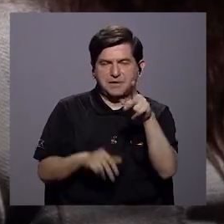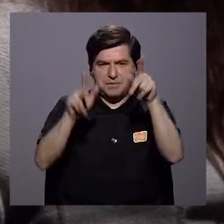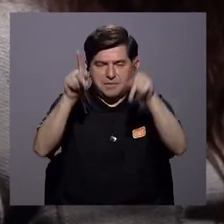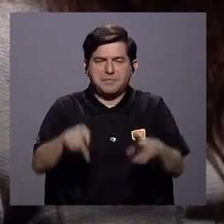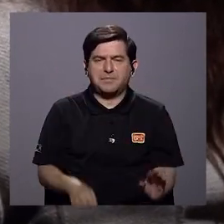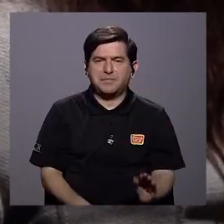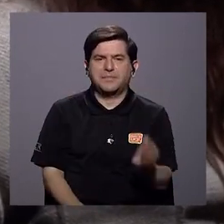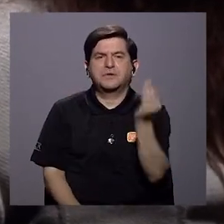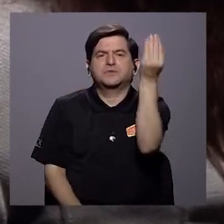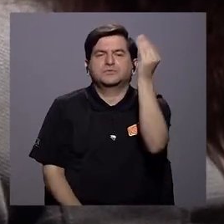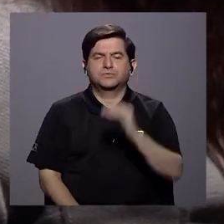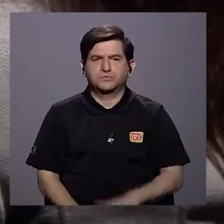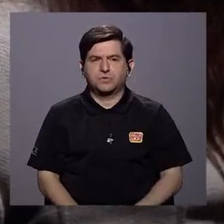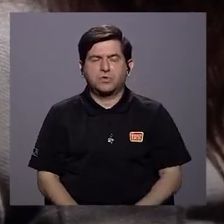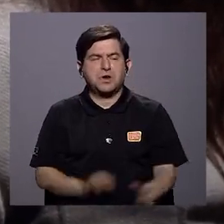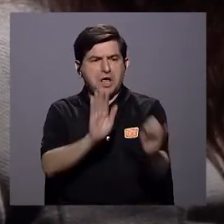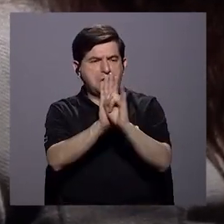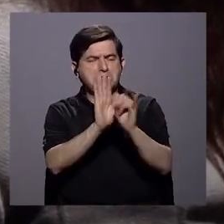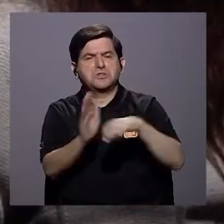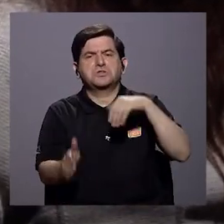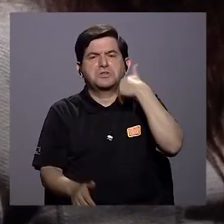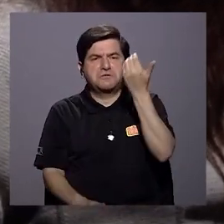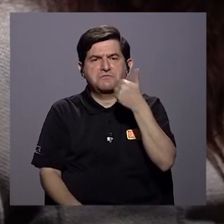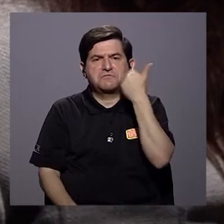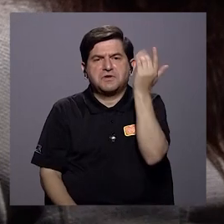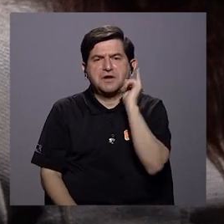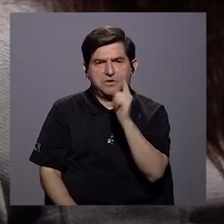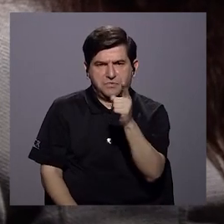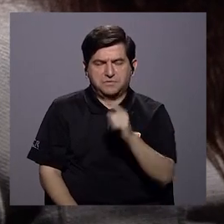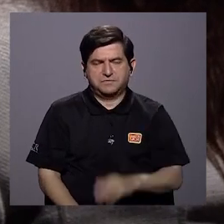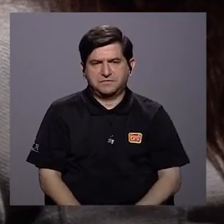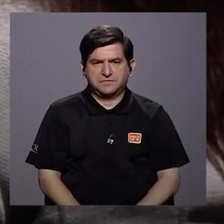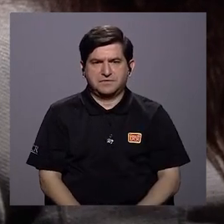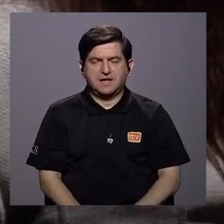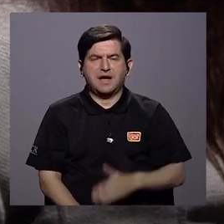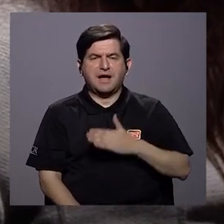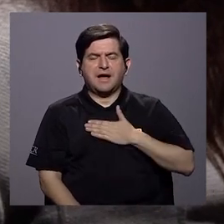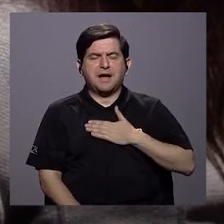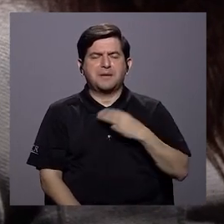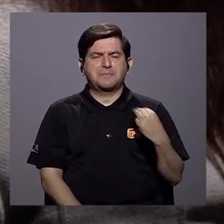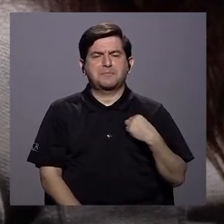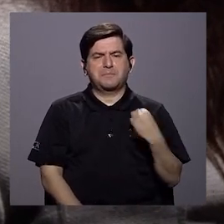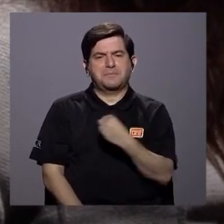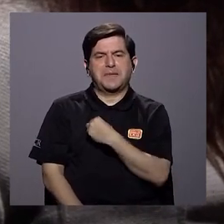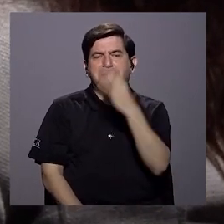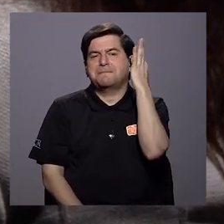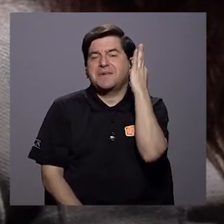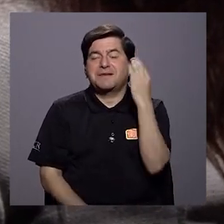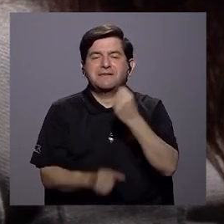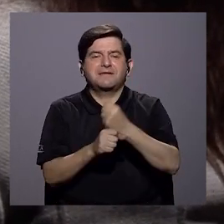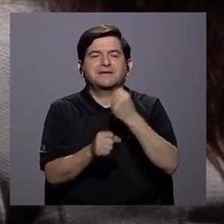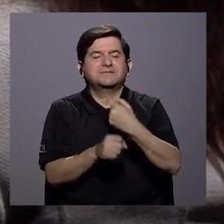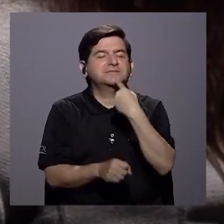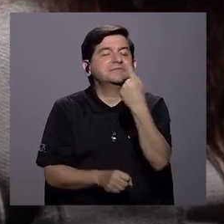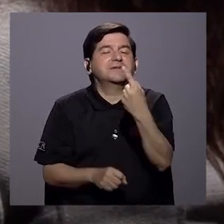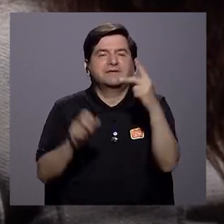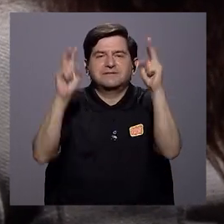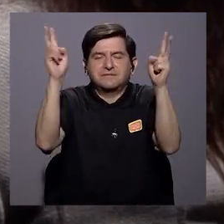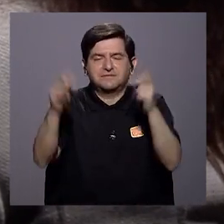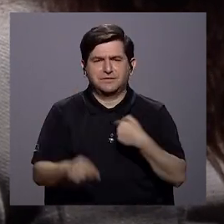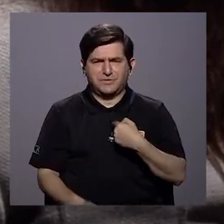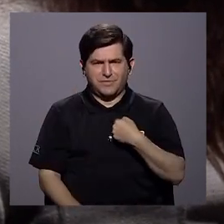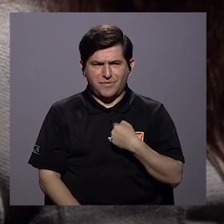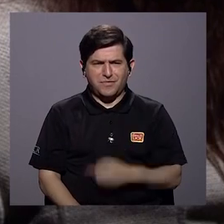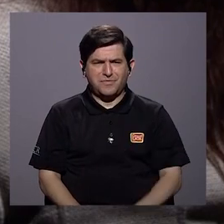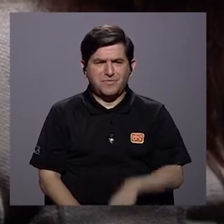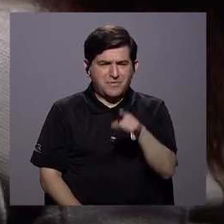persona joven que se puede identificar fácilmente con usted y dice, es mi ministra de trabajo, de algún modo, ¿no? Porque uno